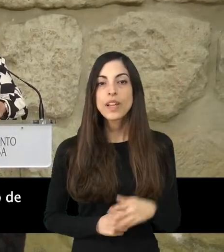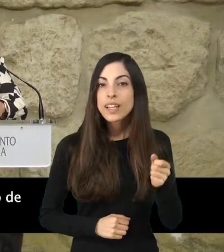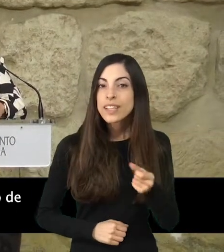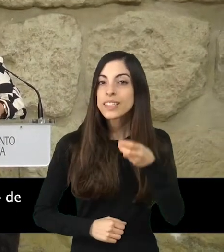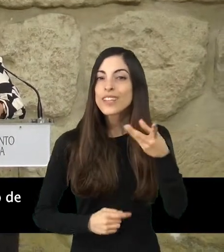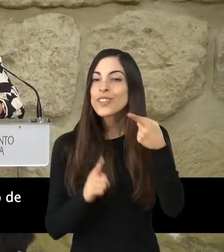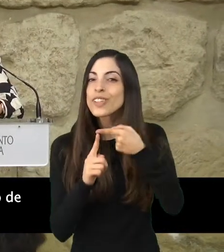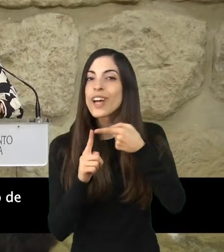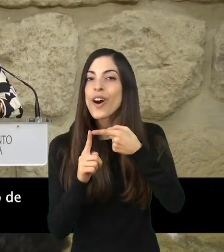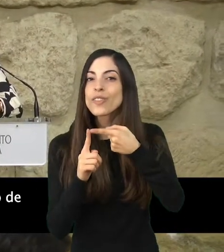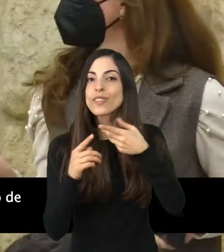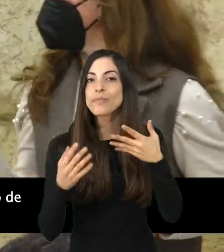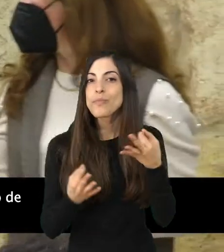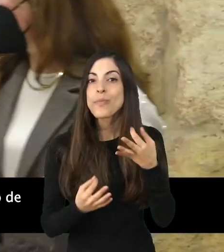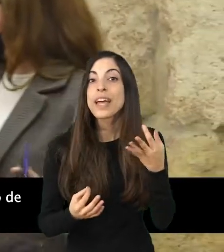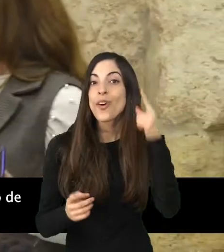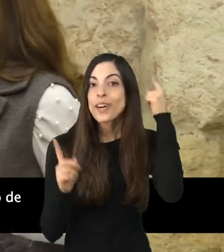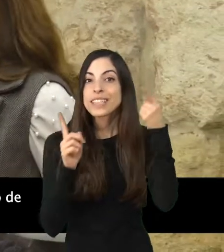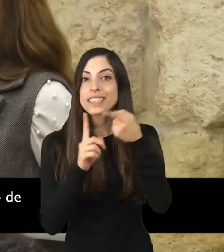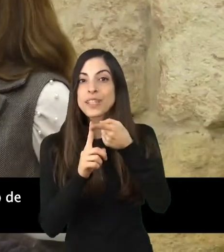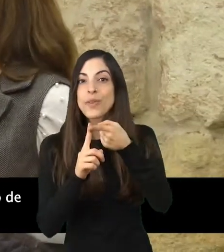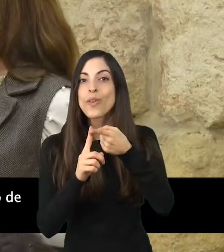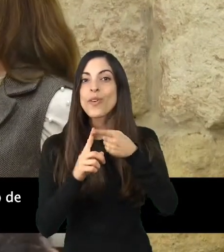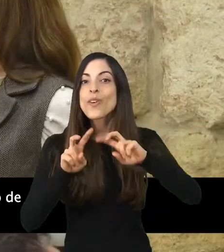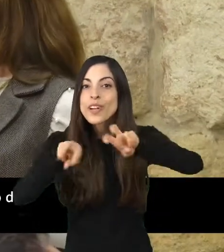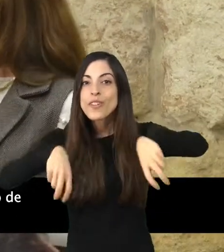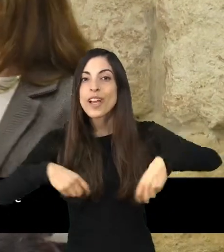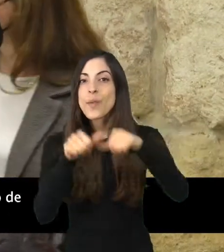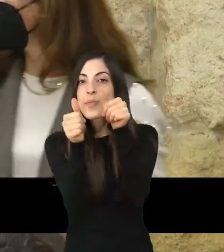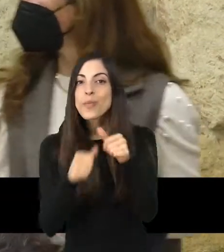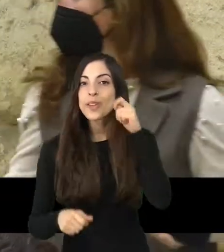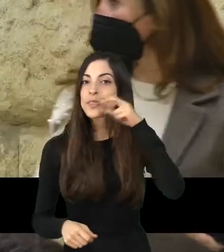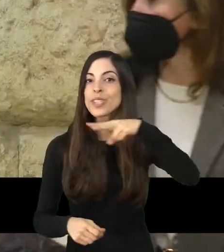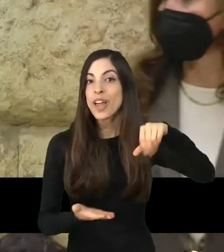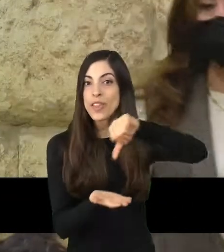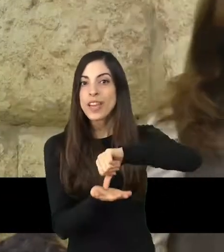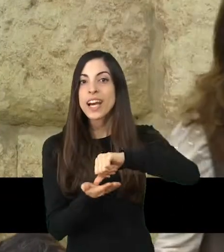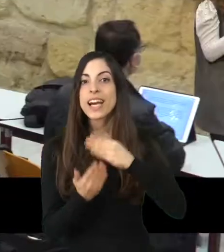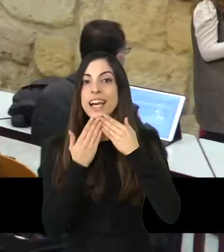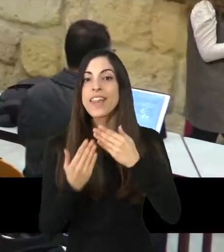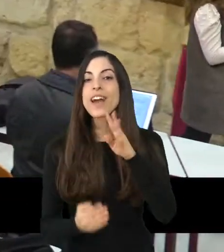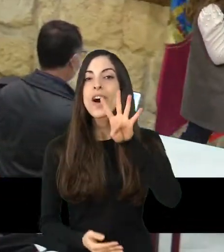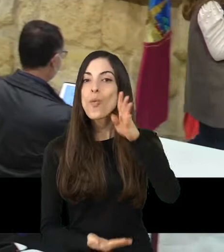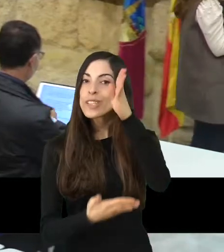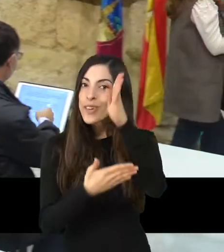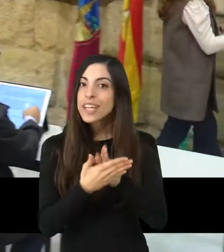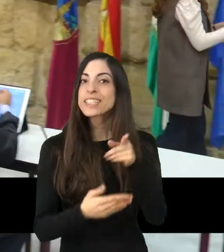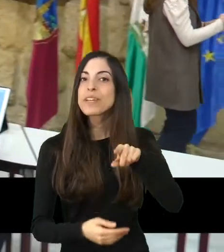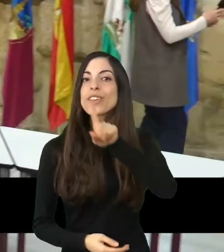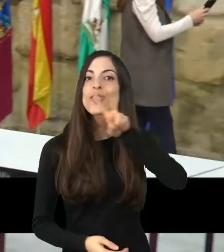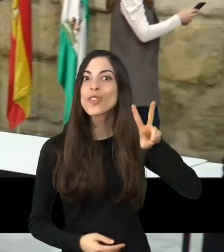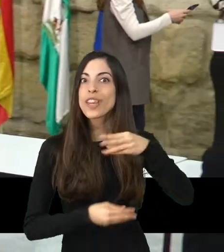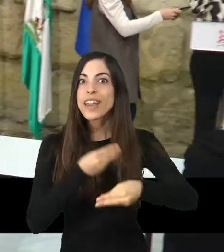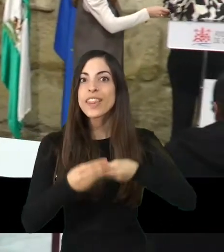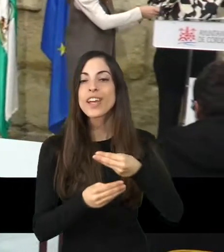Esa cantidad va a servir para reforzar el modelo turístico de la ciudad a través de cuatro ejes y 12 acciones en total con una